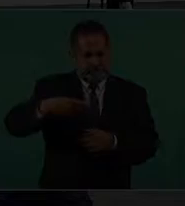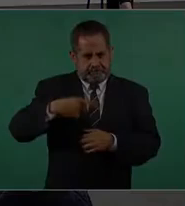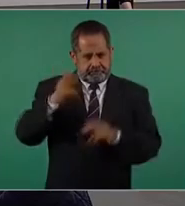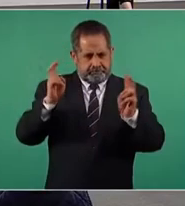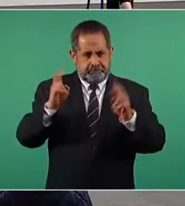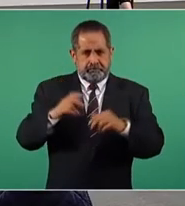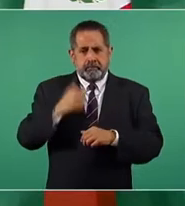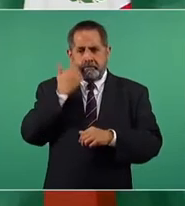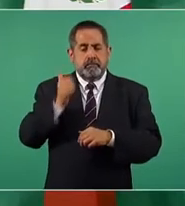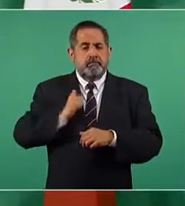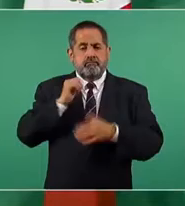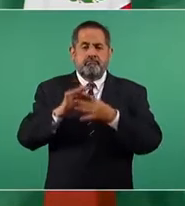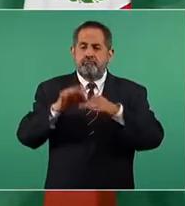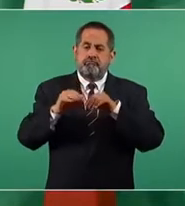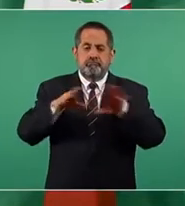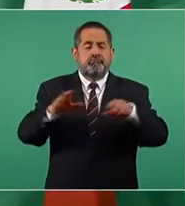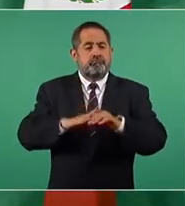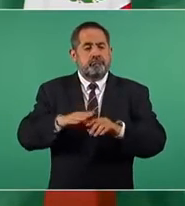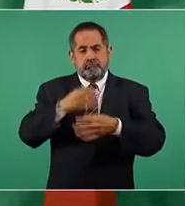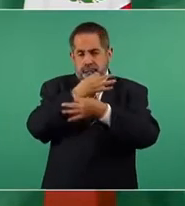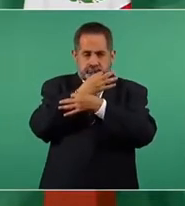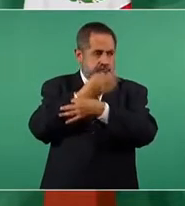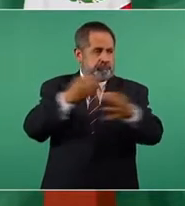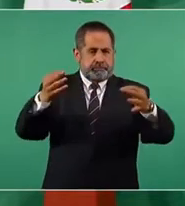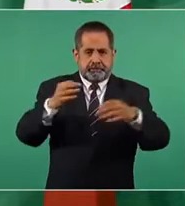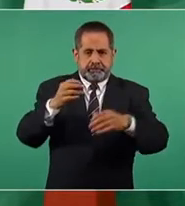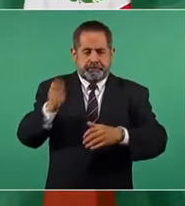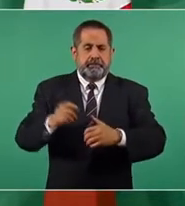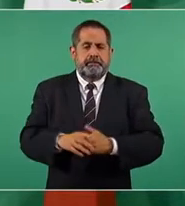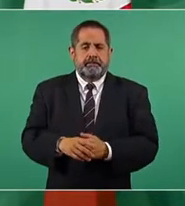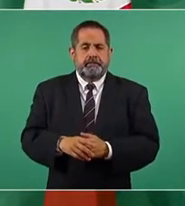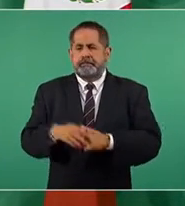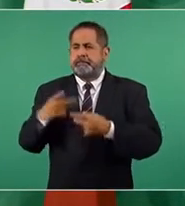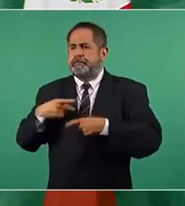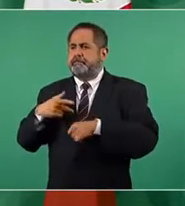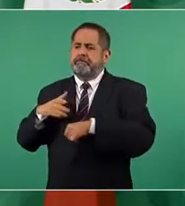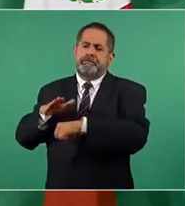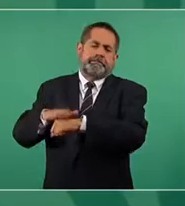Quiero aprovechar para mandar un mensaje a la gente.